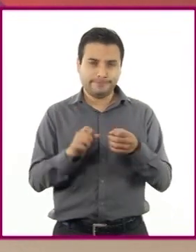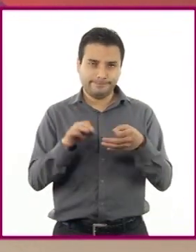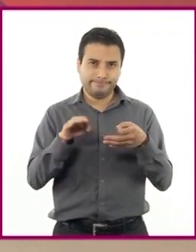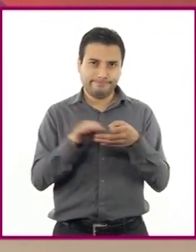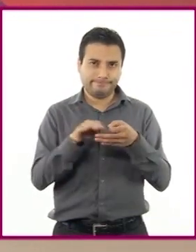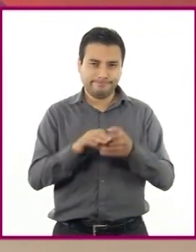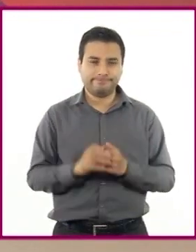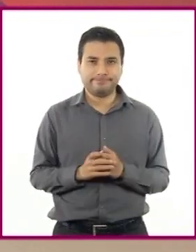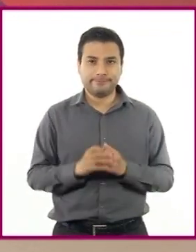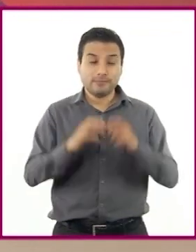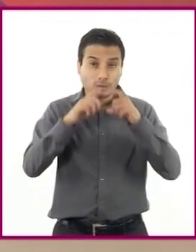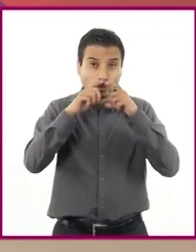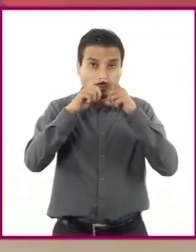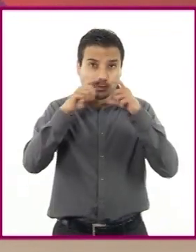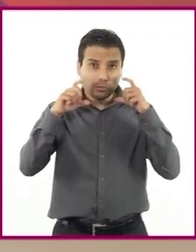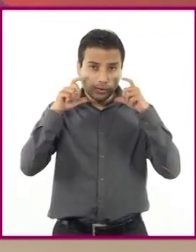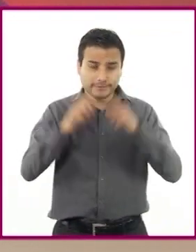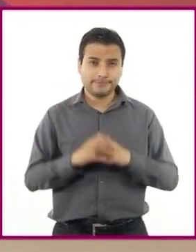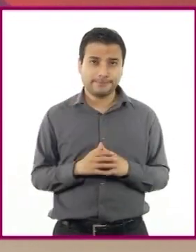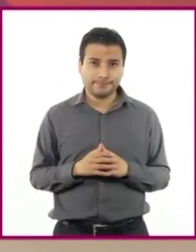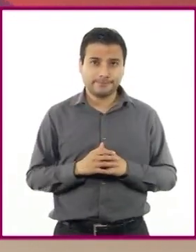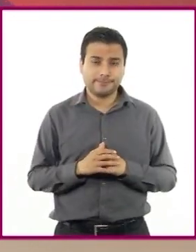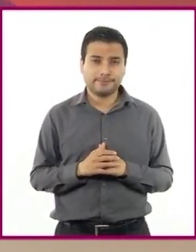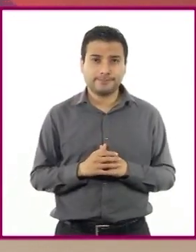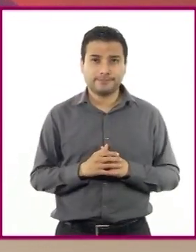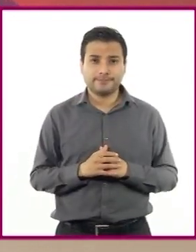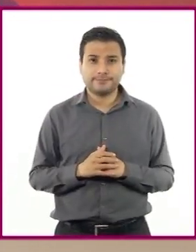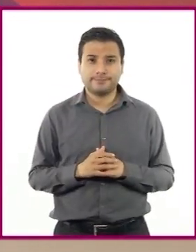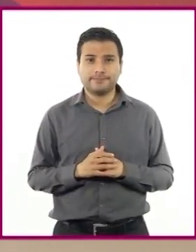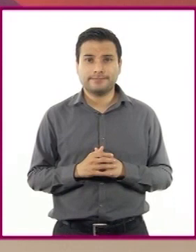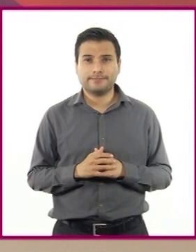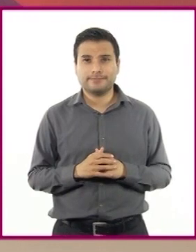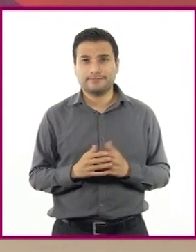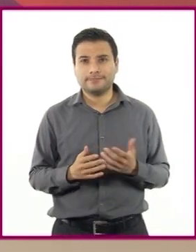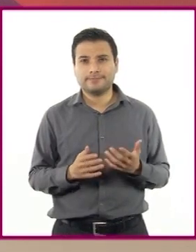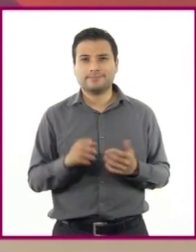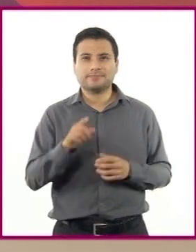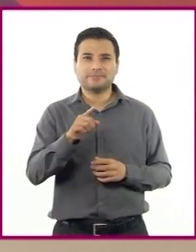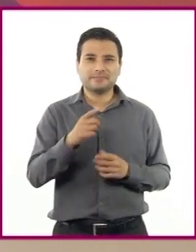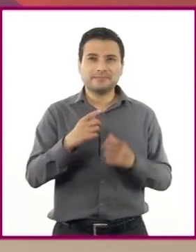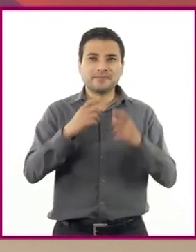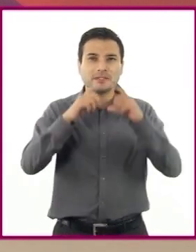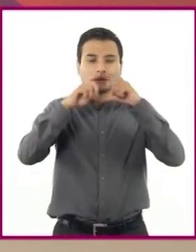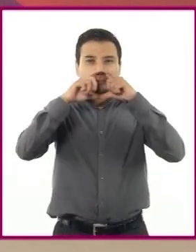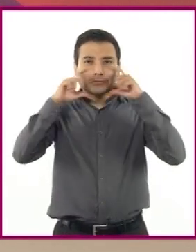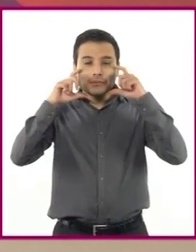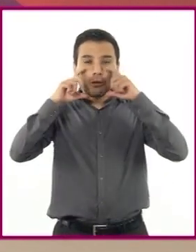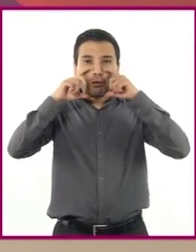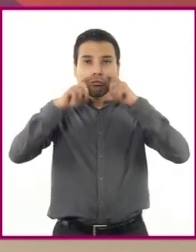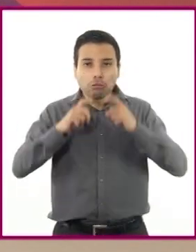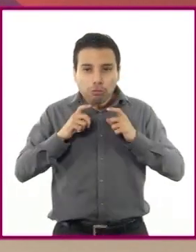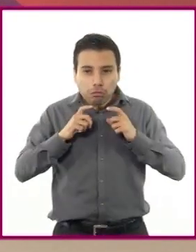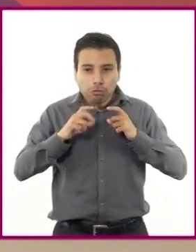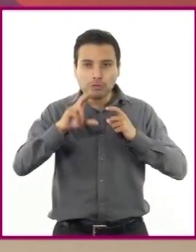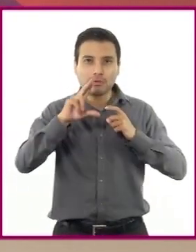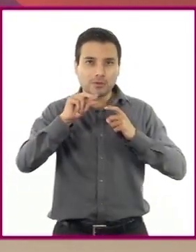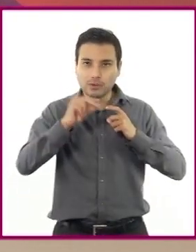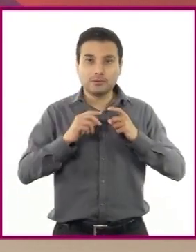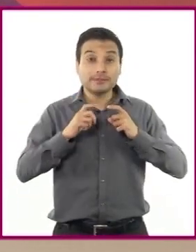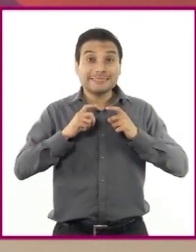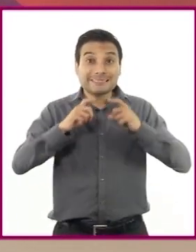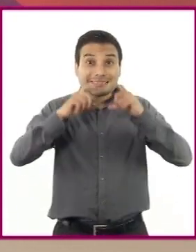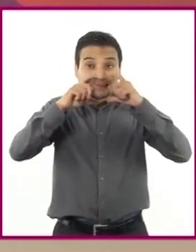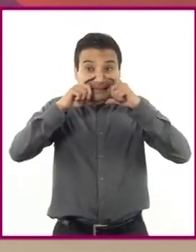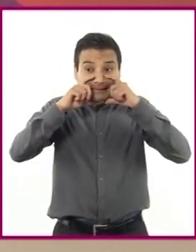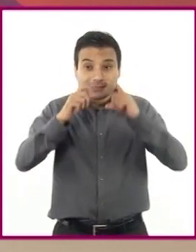jabón, usar el cubrebocas adecuadamente, nada de traerlo de bufanda o en la mano, el cubrebocas es para cubrir